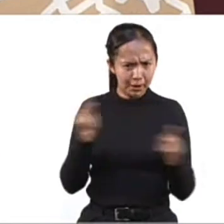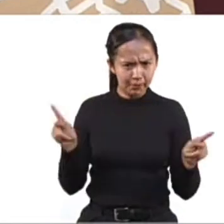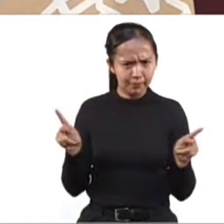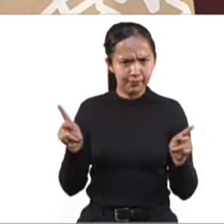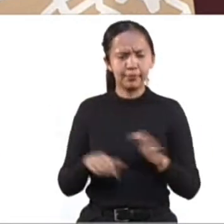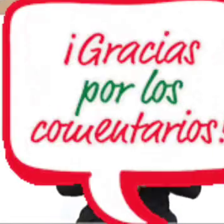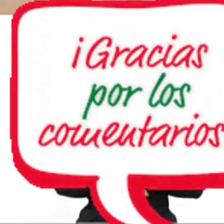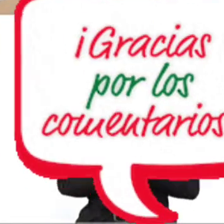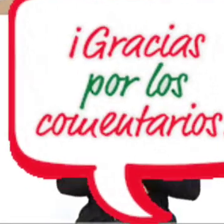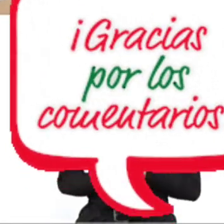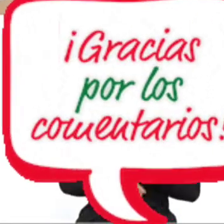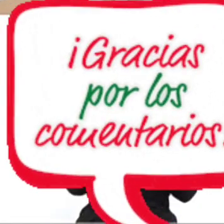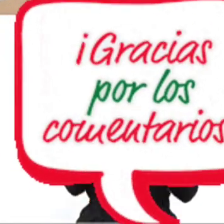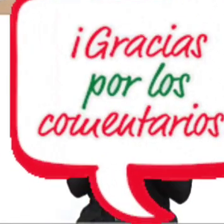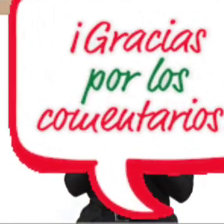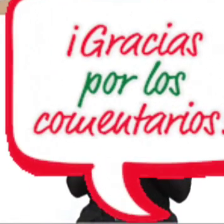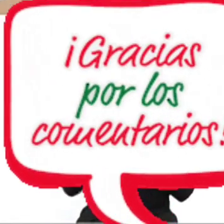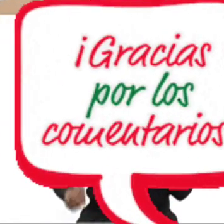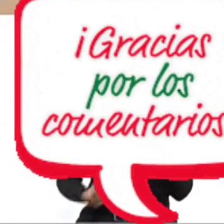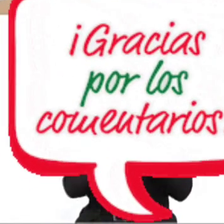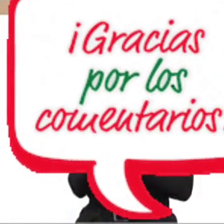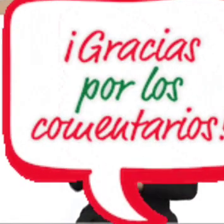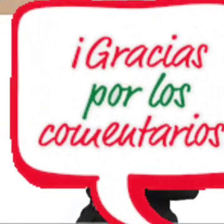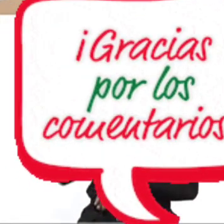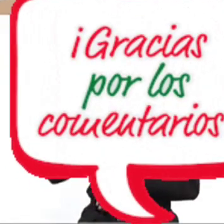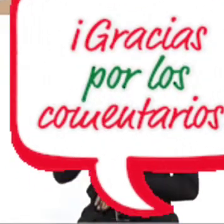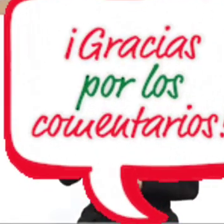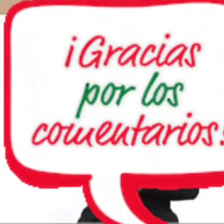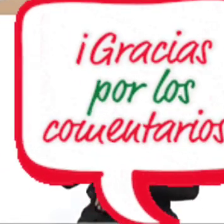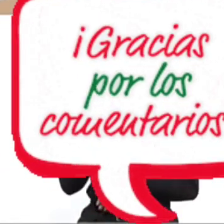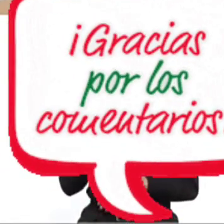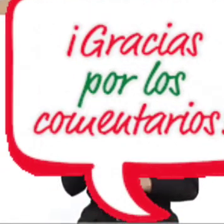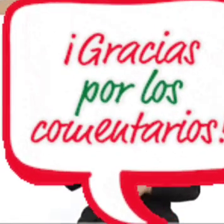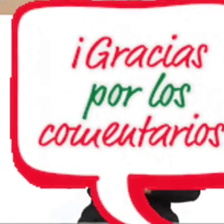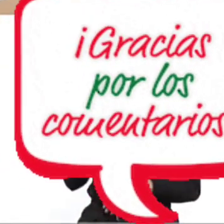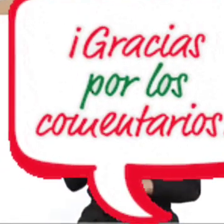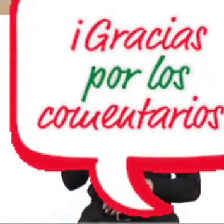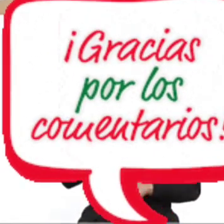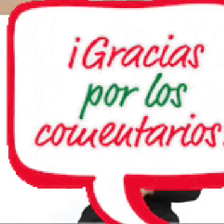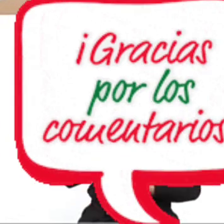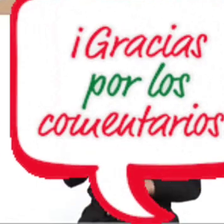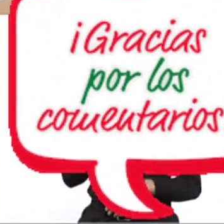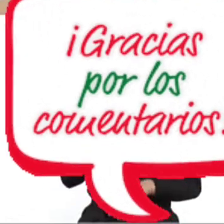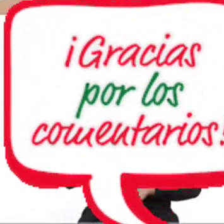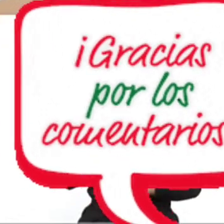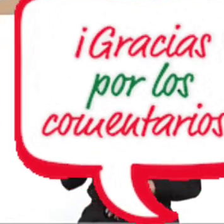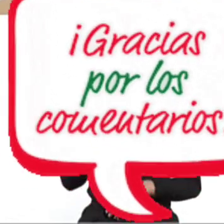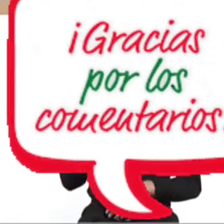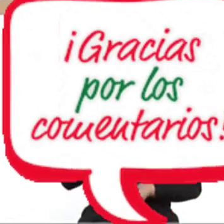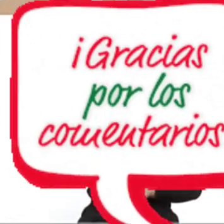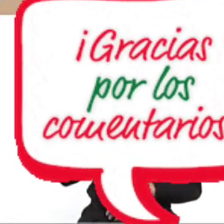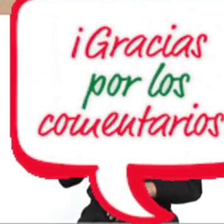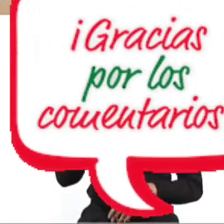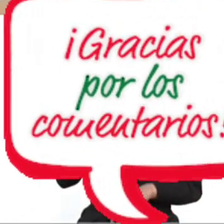nuevas noticias de digitalización de trámites. Está